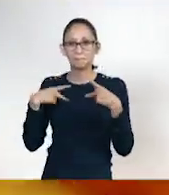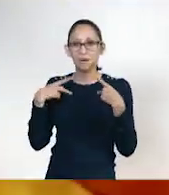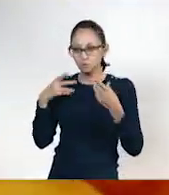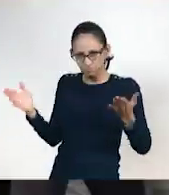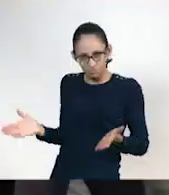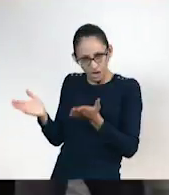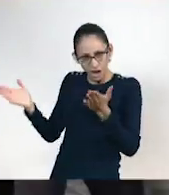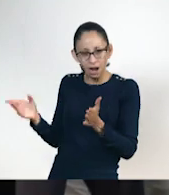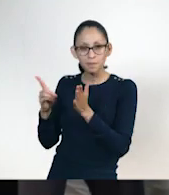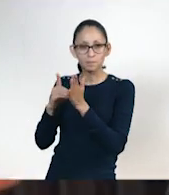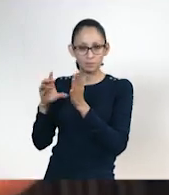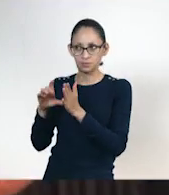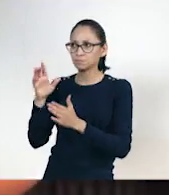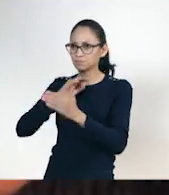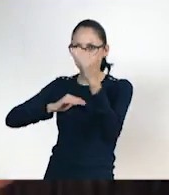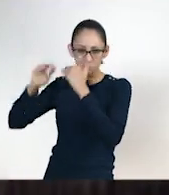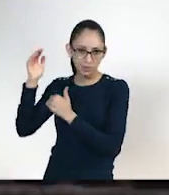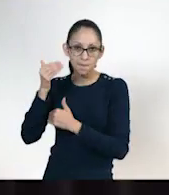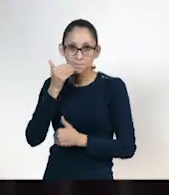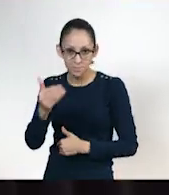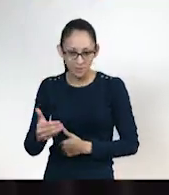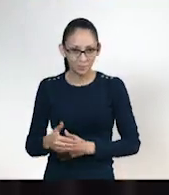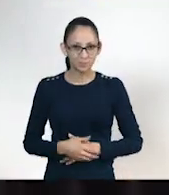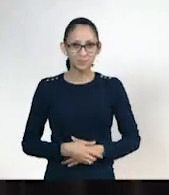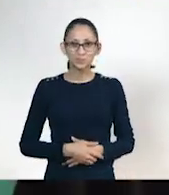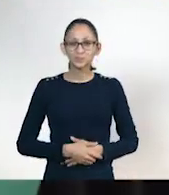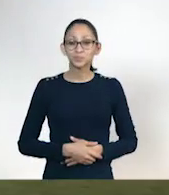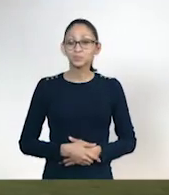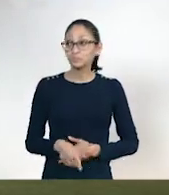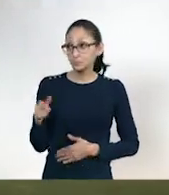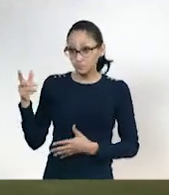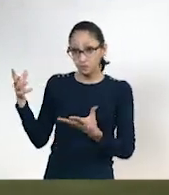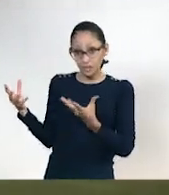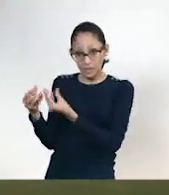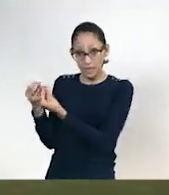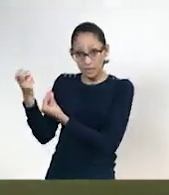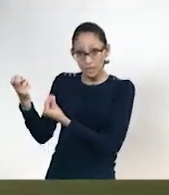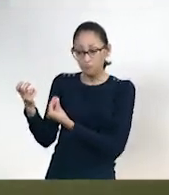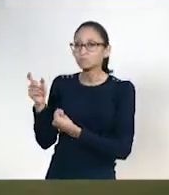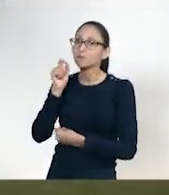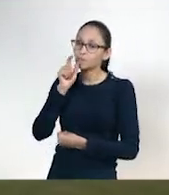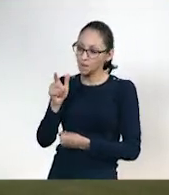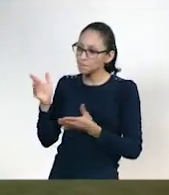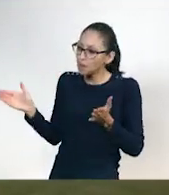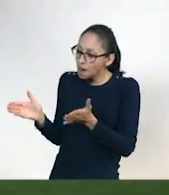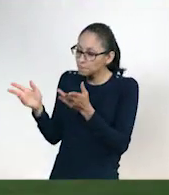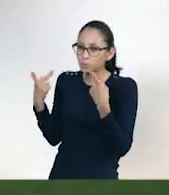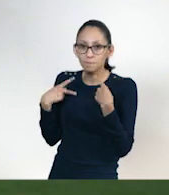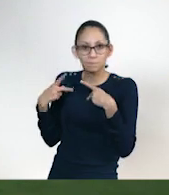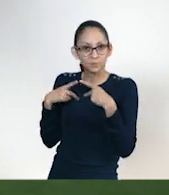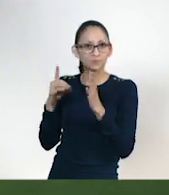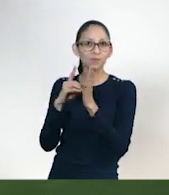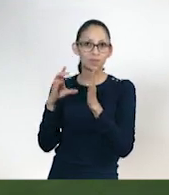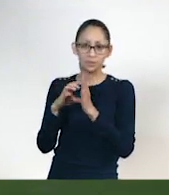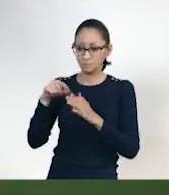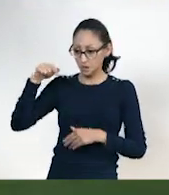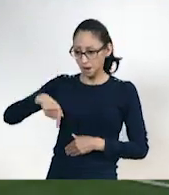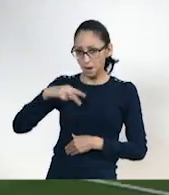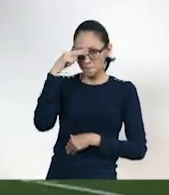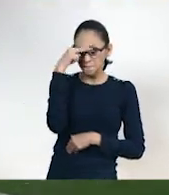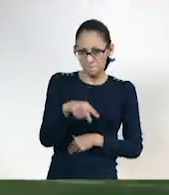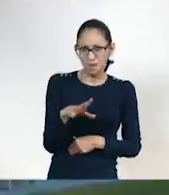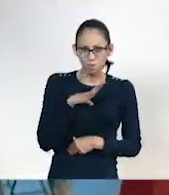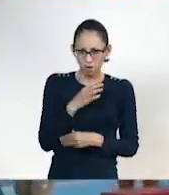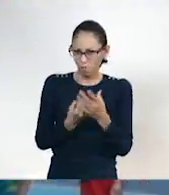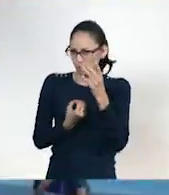sordolímpicos y de Special Olympics México y con ello a las personas con discapacidad. México tiene un nuevo